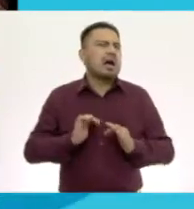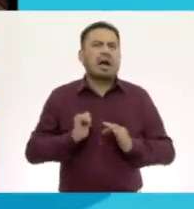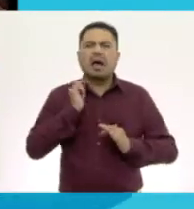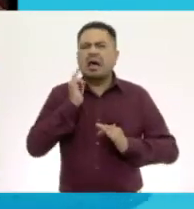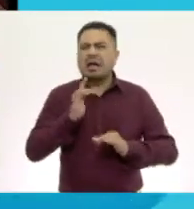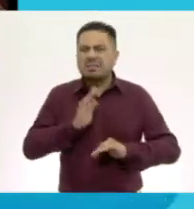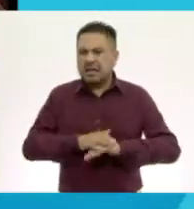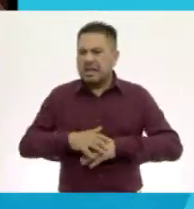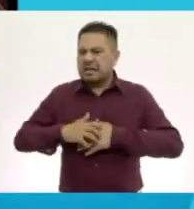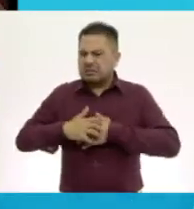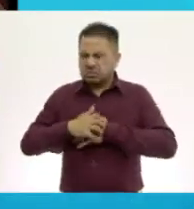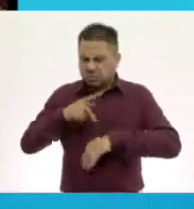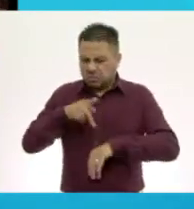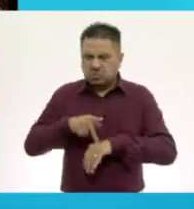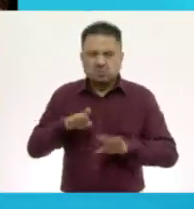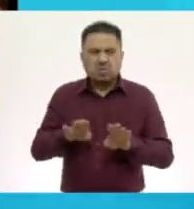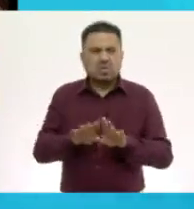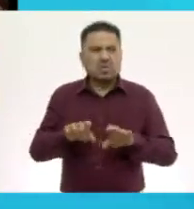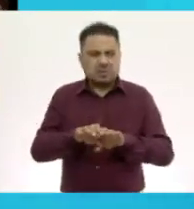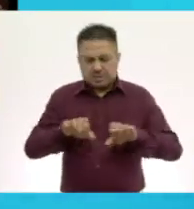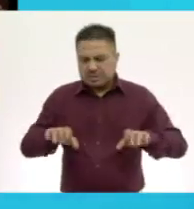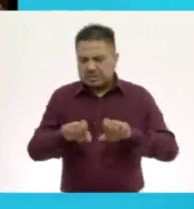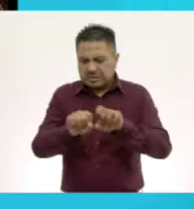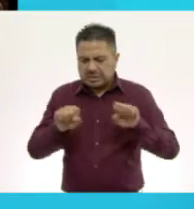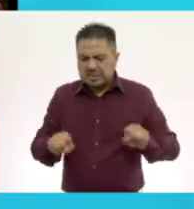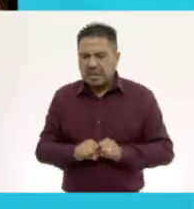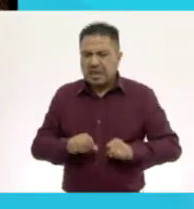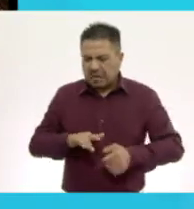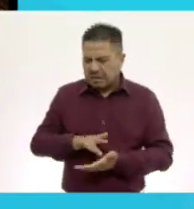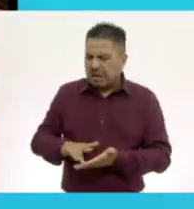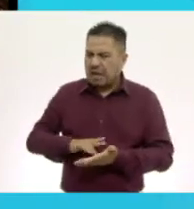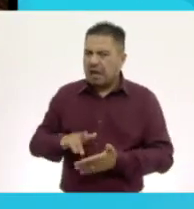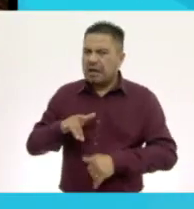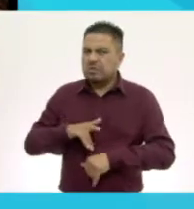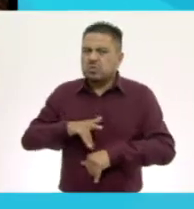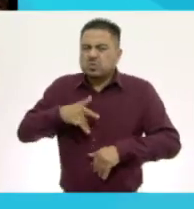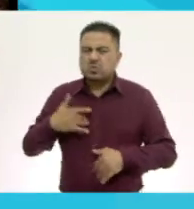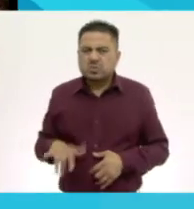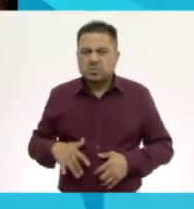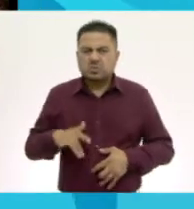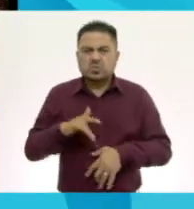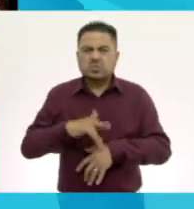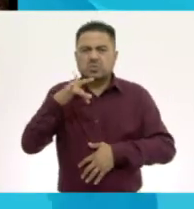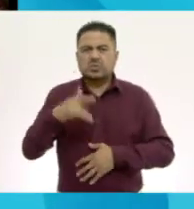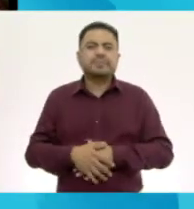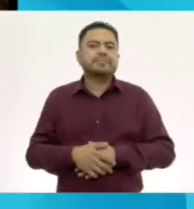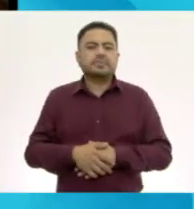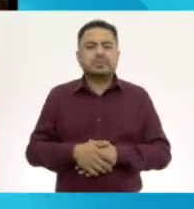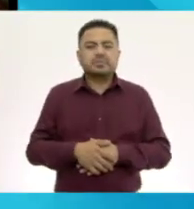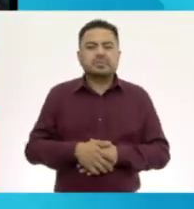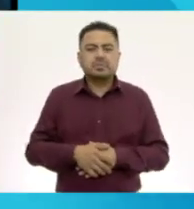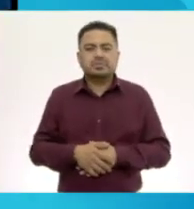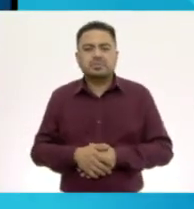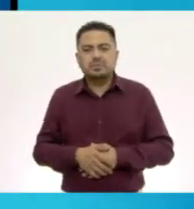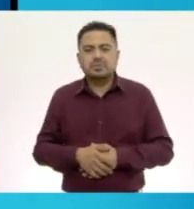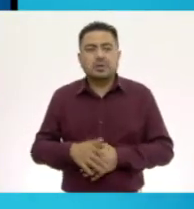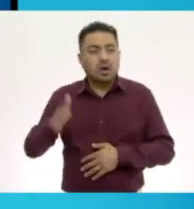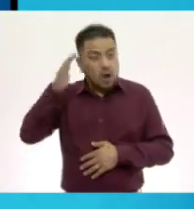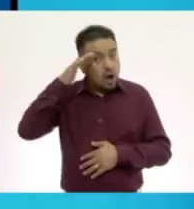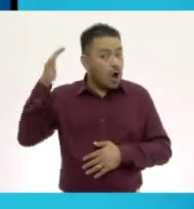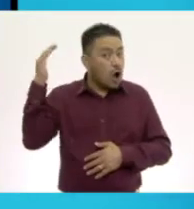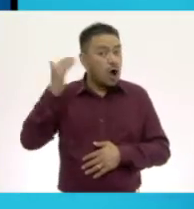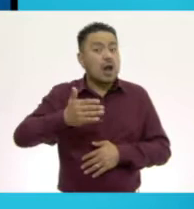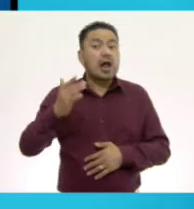raspado, como este sillón que está raspado. Gracias. De nada. Hola.